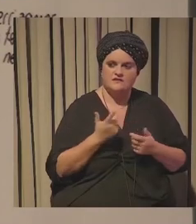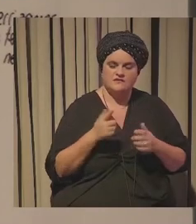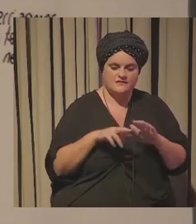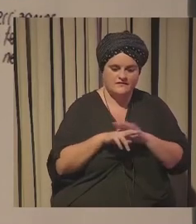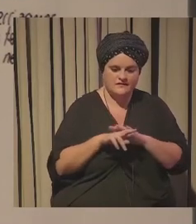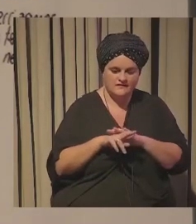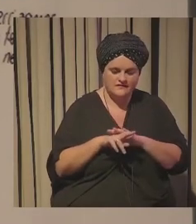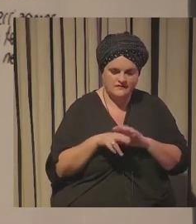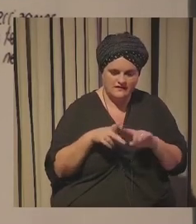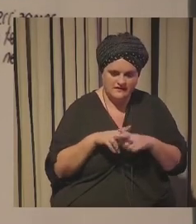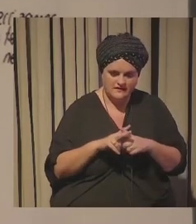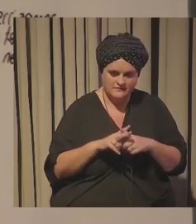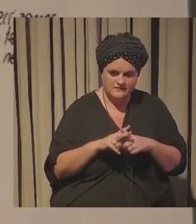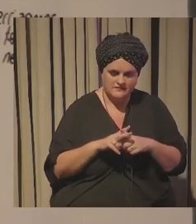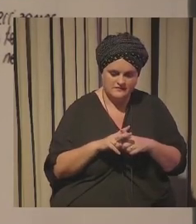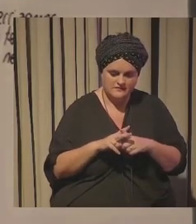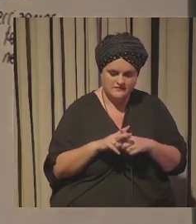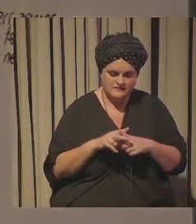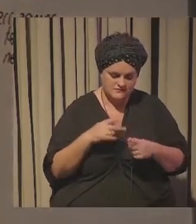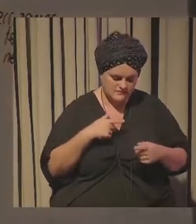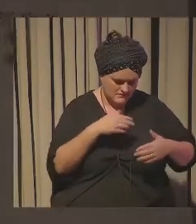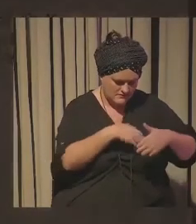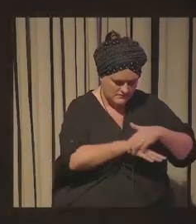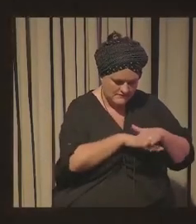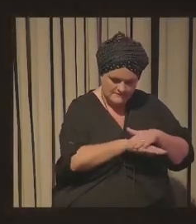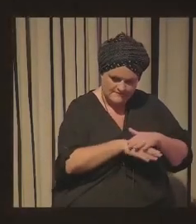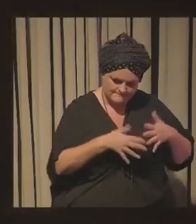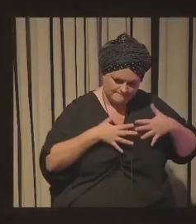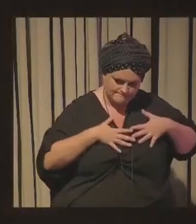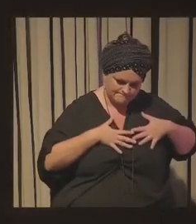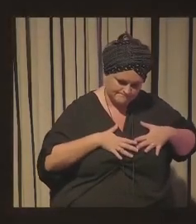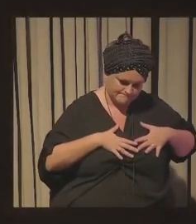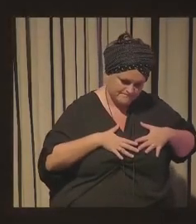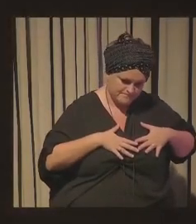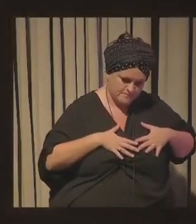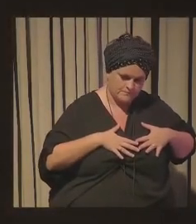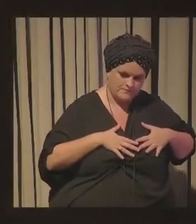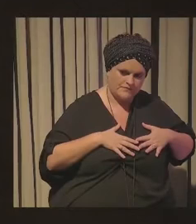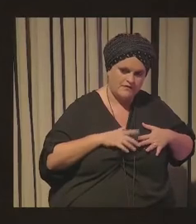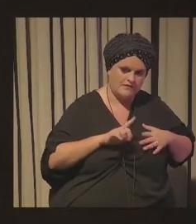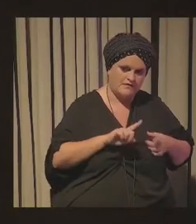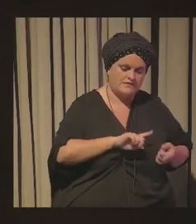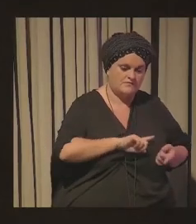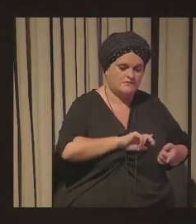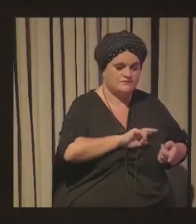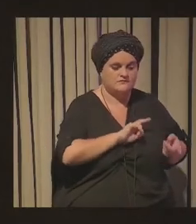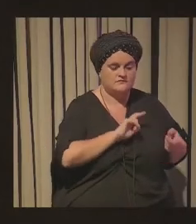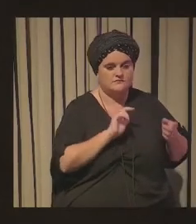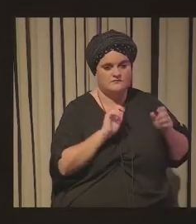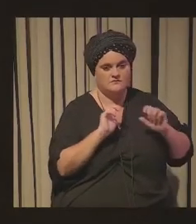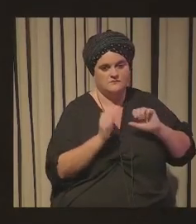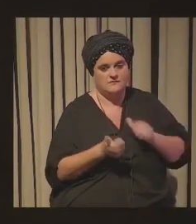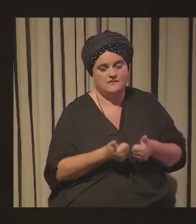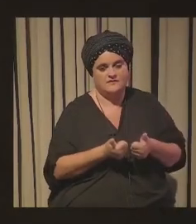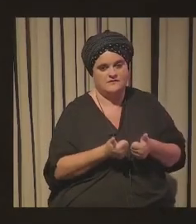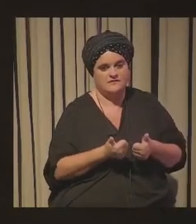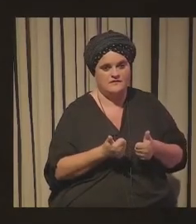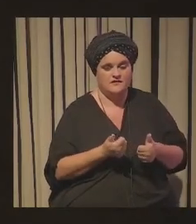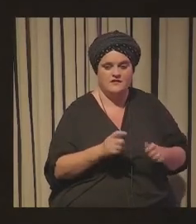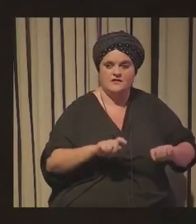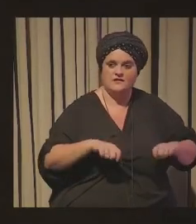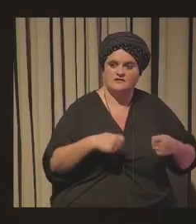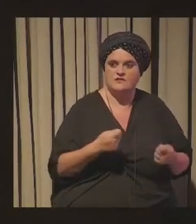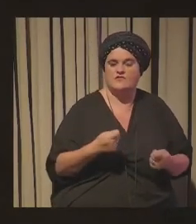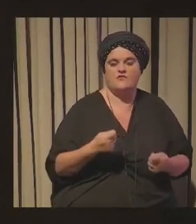y luego ir incorporándolas de forma natural sin pretender convencer a nadie o